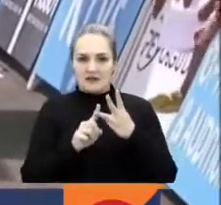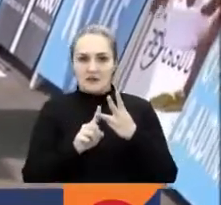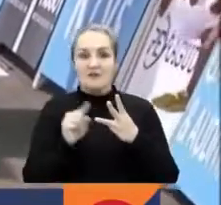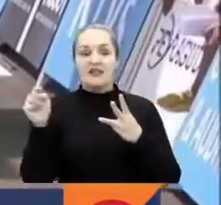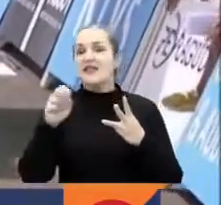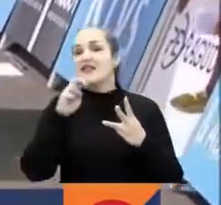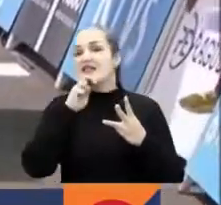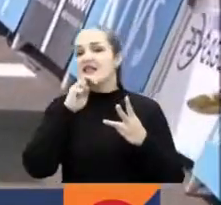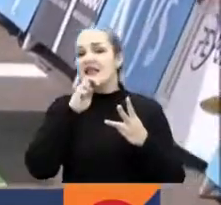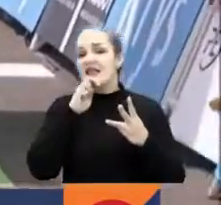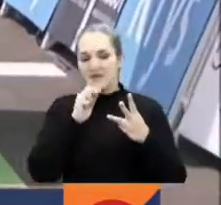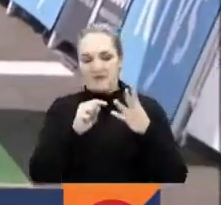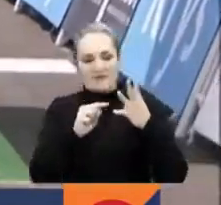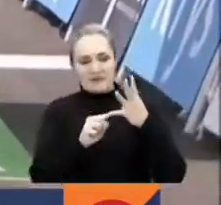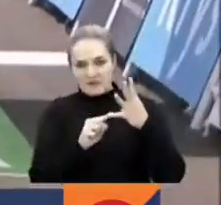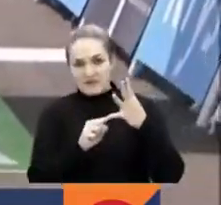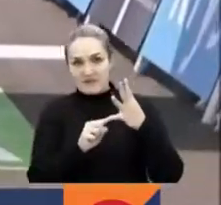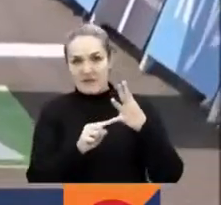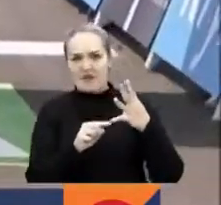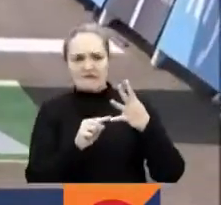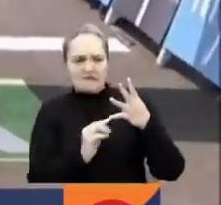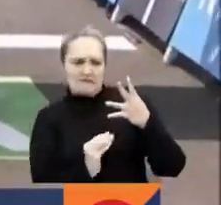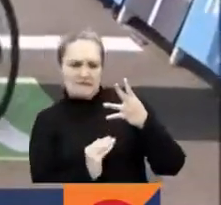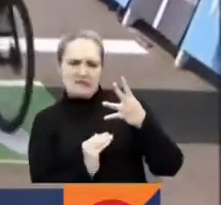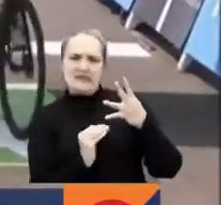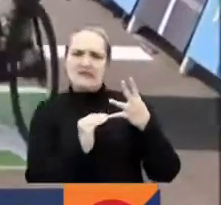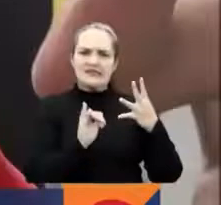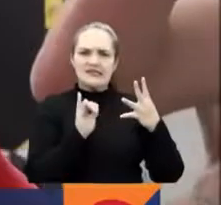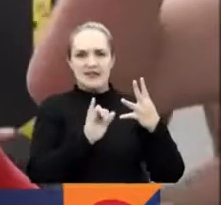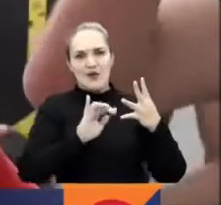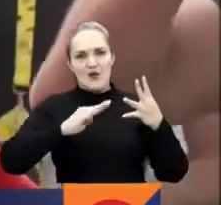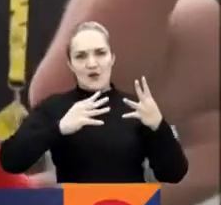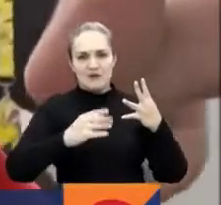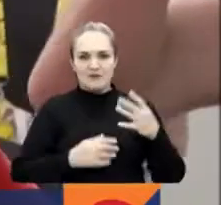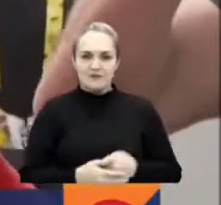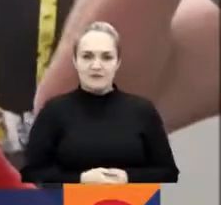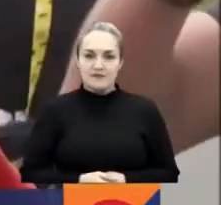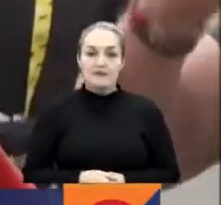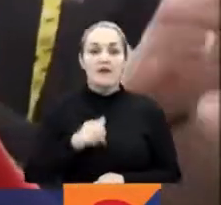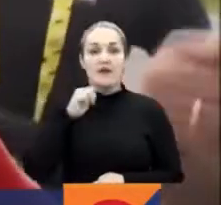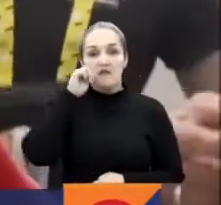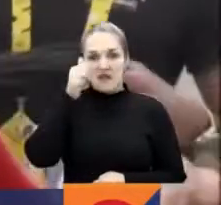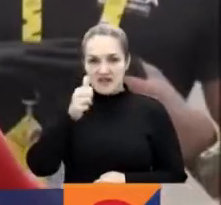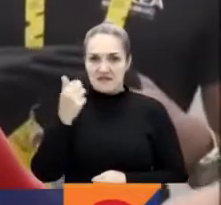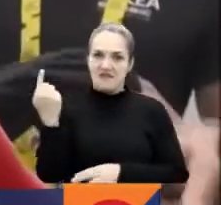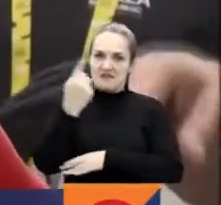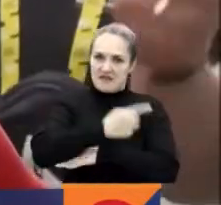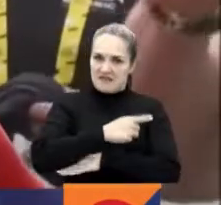a tres minutos y medio. Y a pura garra se mantuvo cuarto de la general. Sé que mañana es otro día.